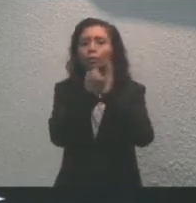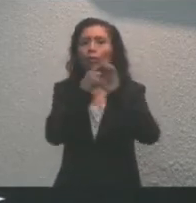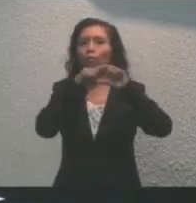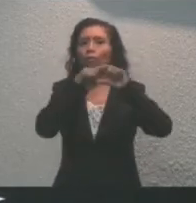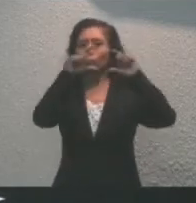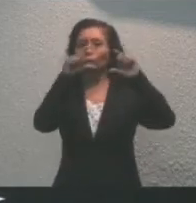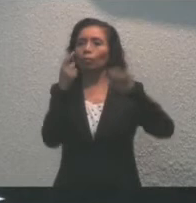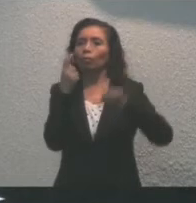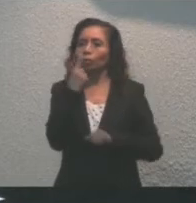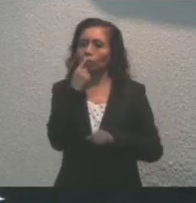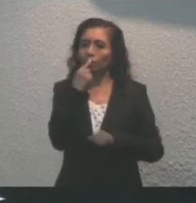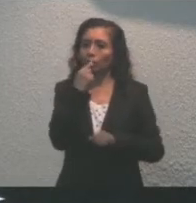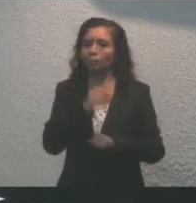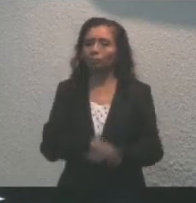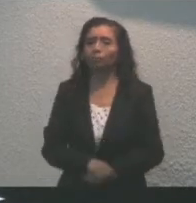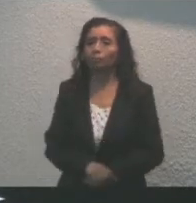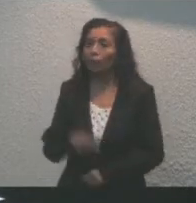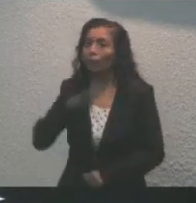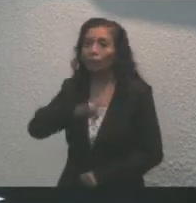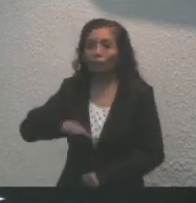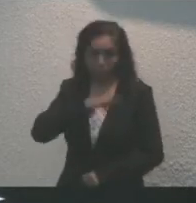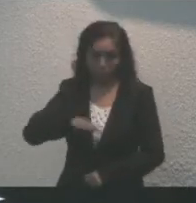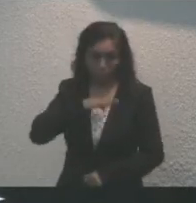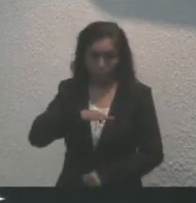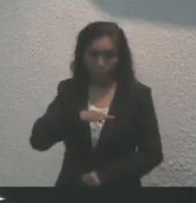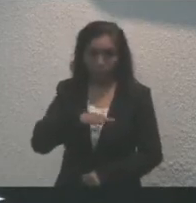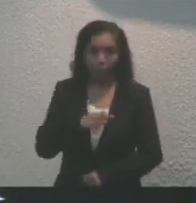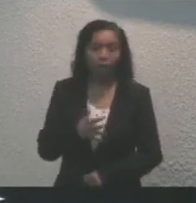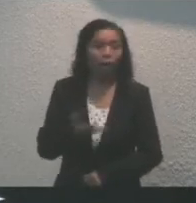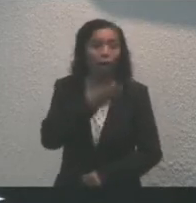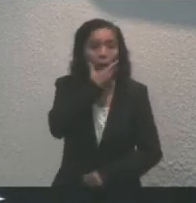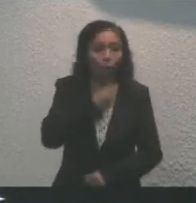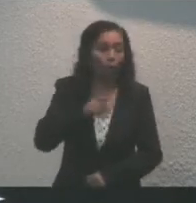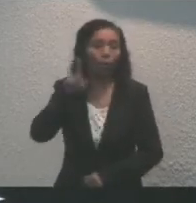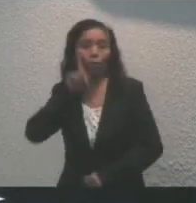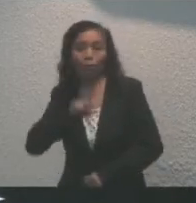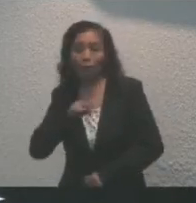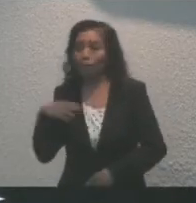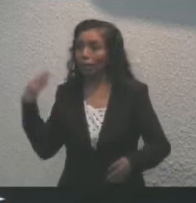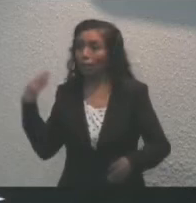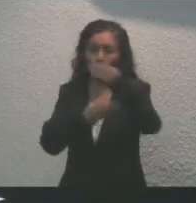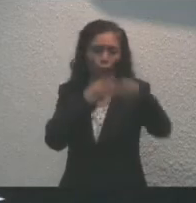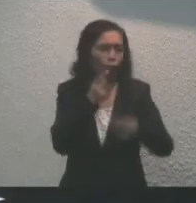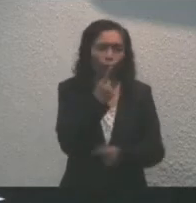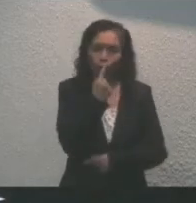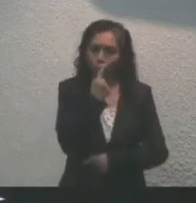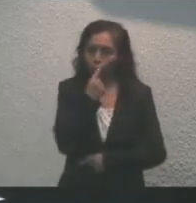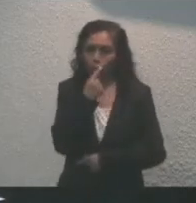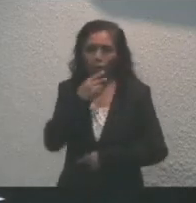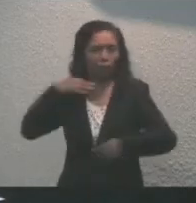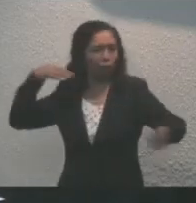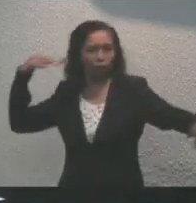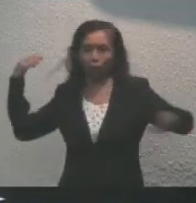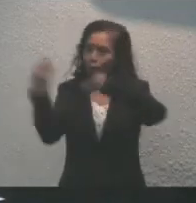policía. ¡Felicidades! ¡Felicidades! ¡Felicidades todas y a todos ustedes y a todos los policías de